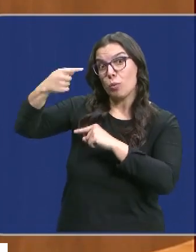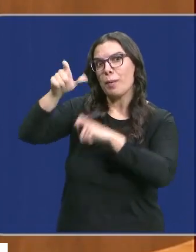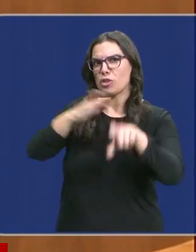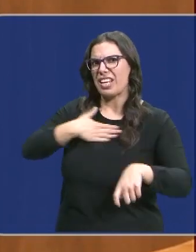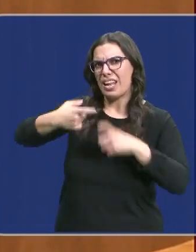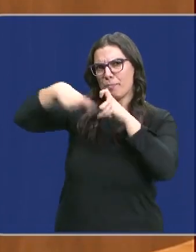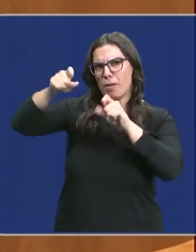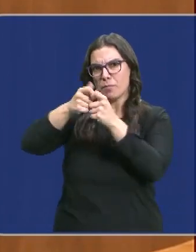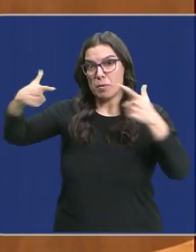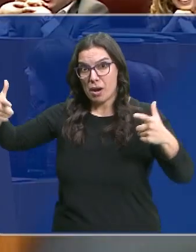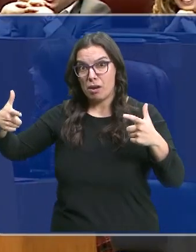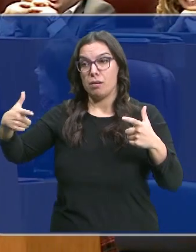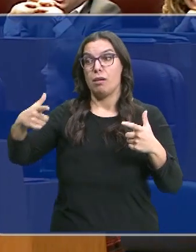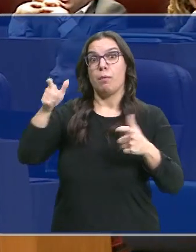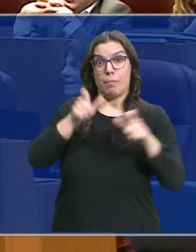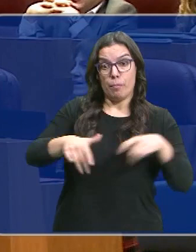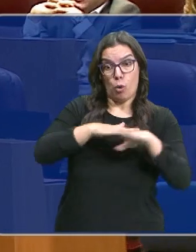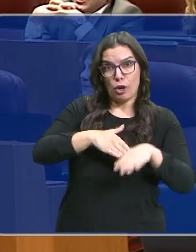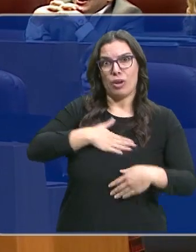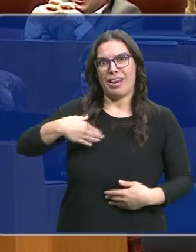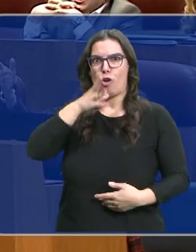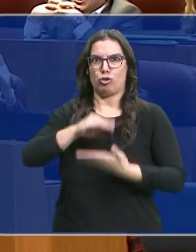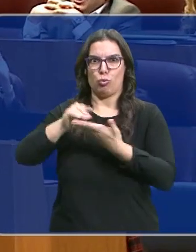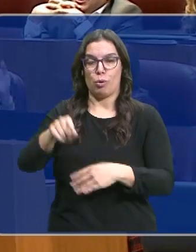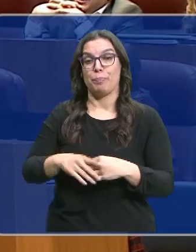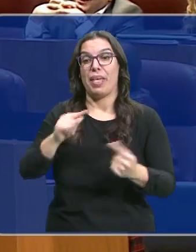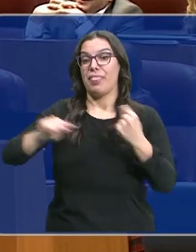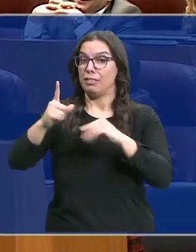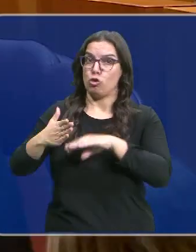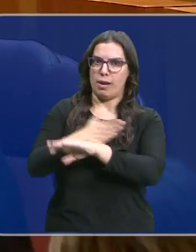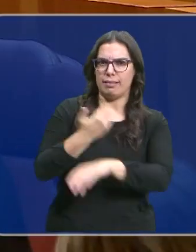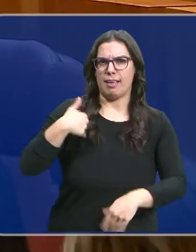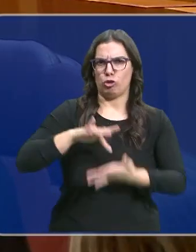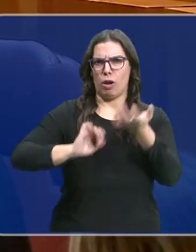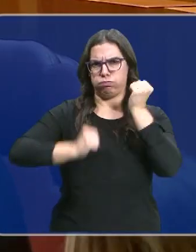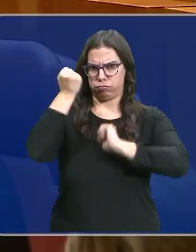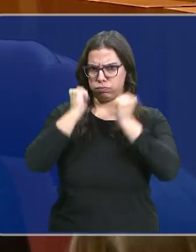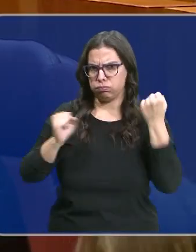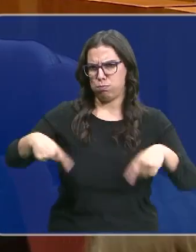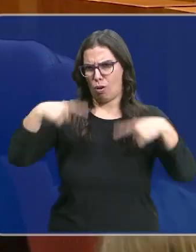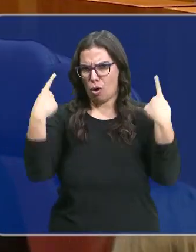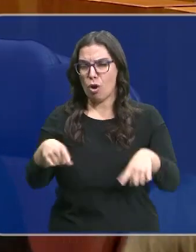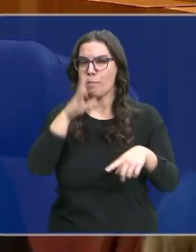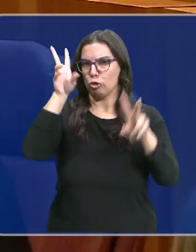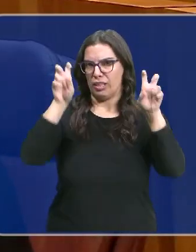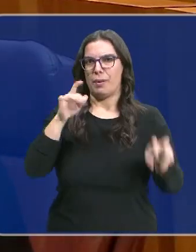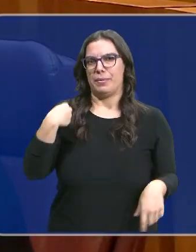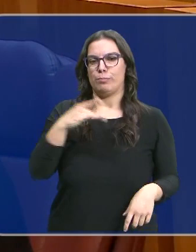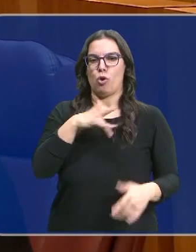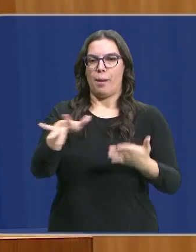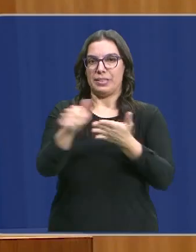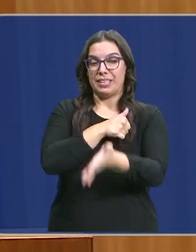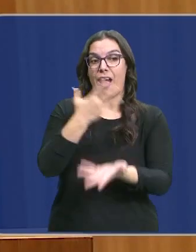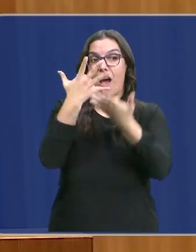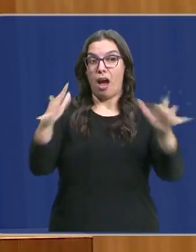que el actual gobierno está intentando arreglarlo. Antes de ese debate en las Cortes, ya se había vivido tensión a costa de la amnistía, a